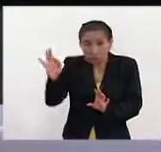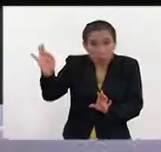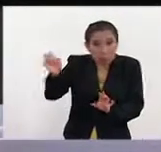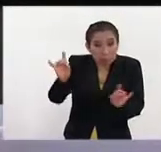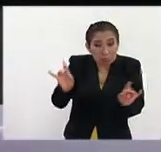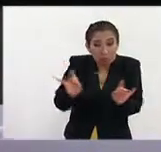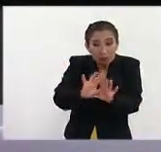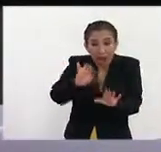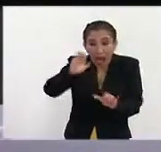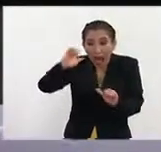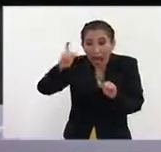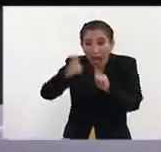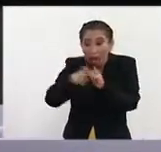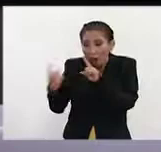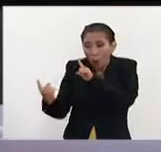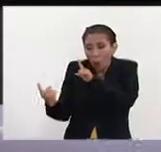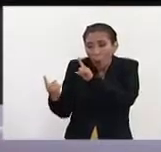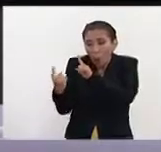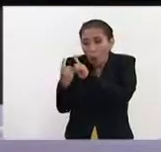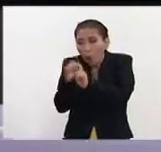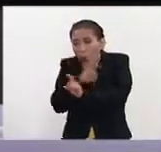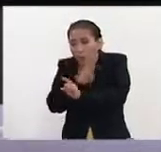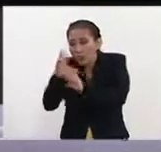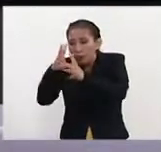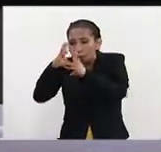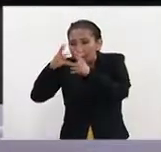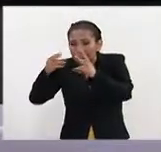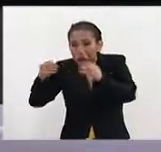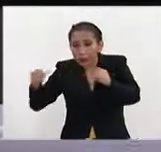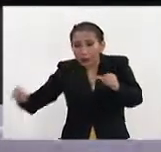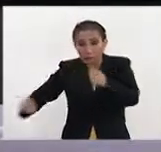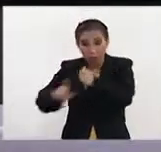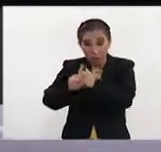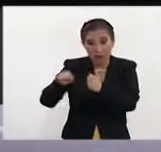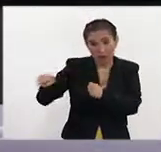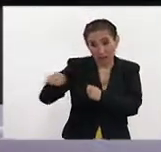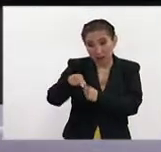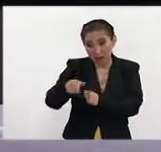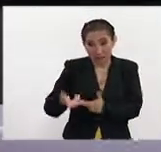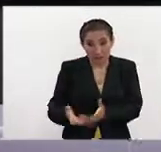acercamiento a algo que pueda evitar lo inevitable?